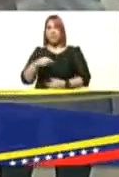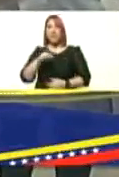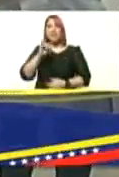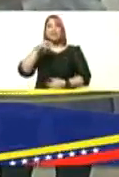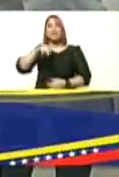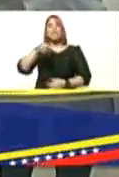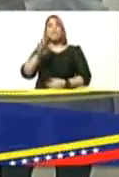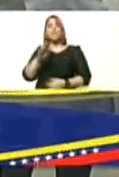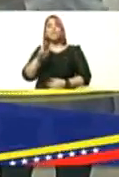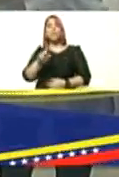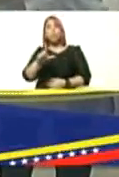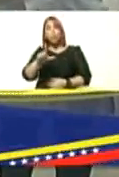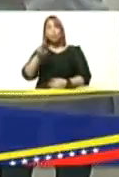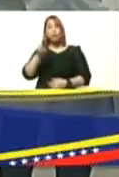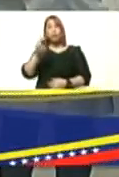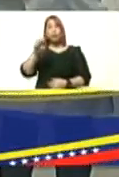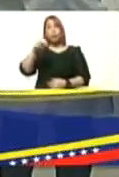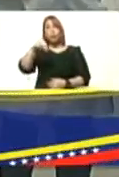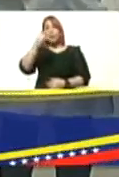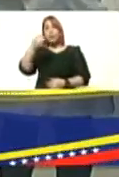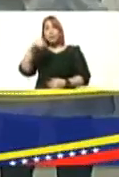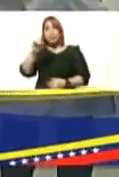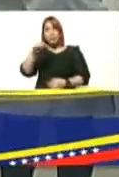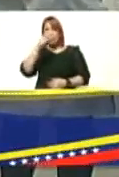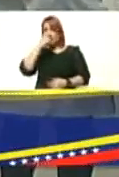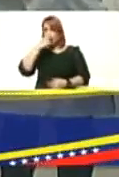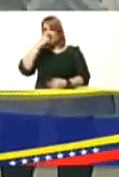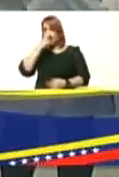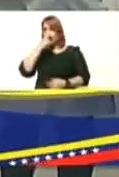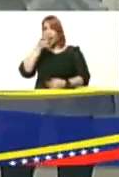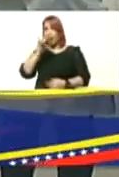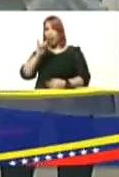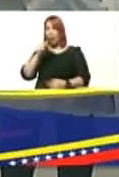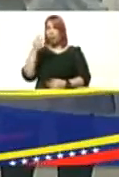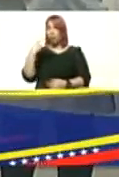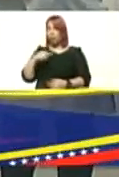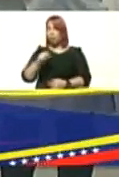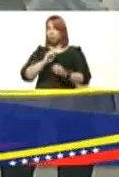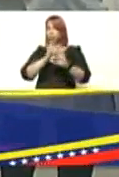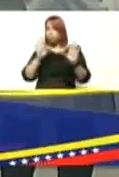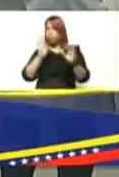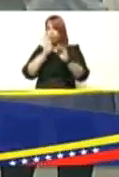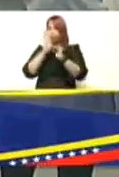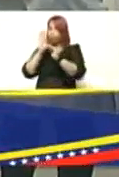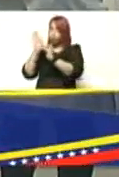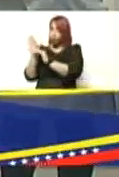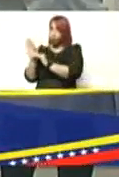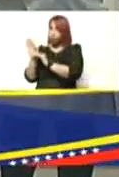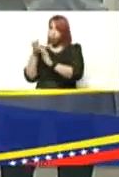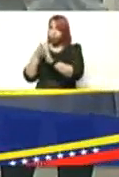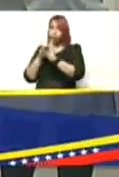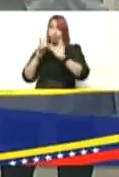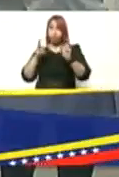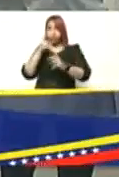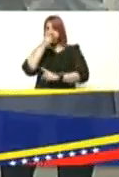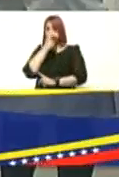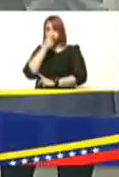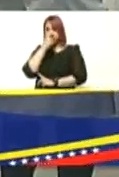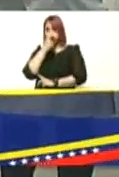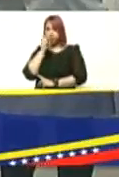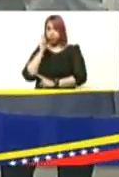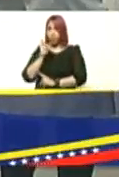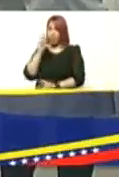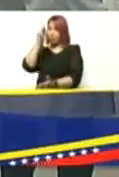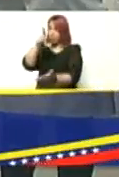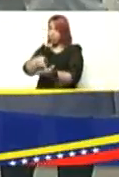también su paseada por el tema de dicembrino y bueno entonces en ese sentido hay que tener mucha claridad en función al tema de la gripe que hay que ir